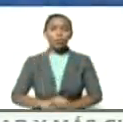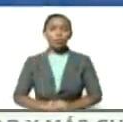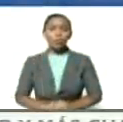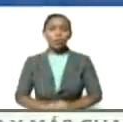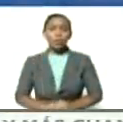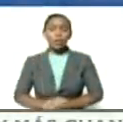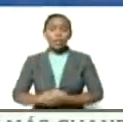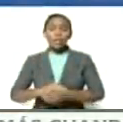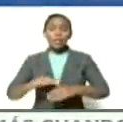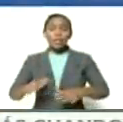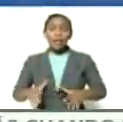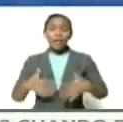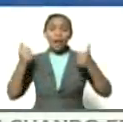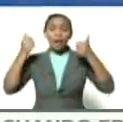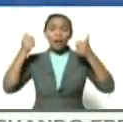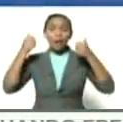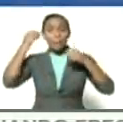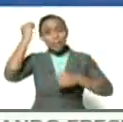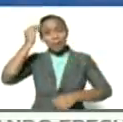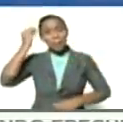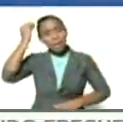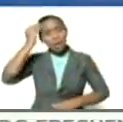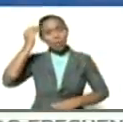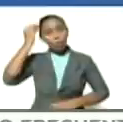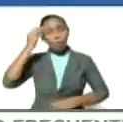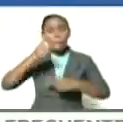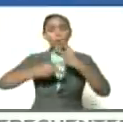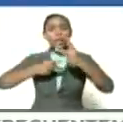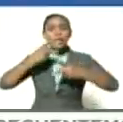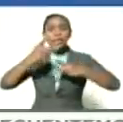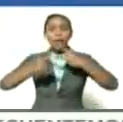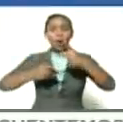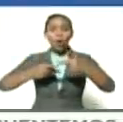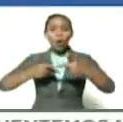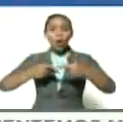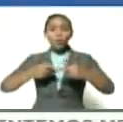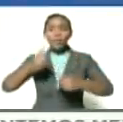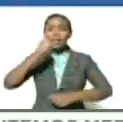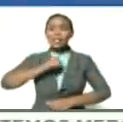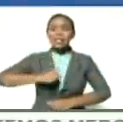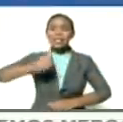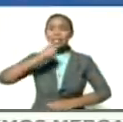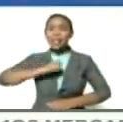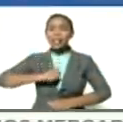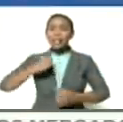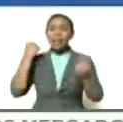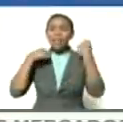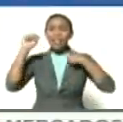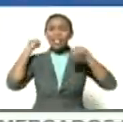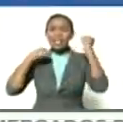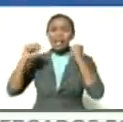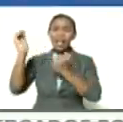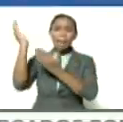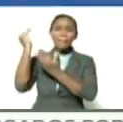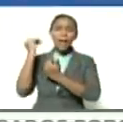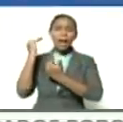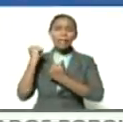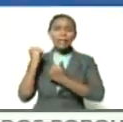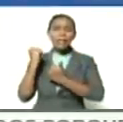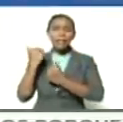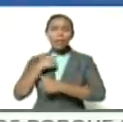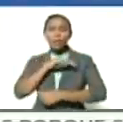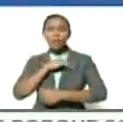rescatar el pensamiento político de resistencia rebeldía y esperanza de nuestra